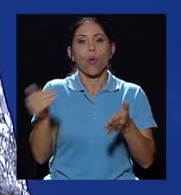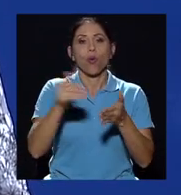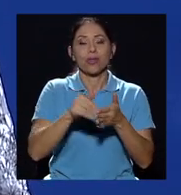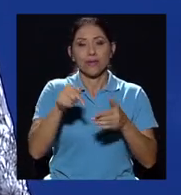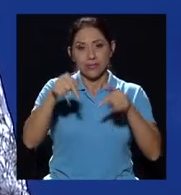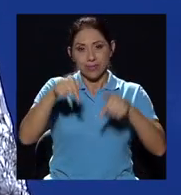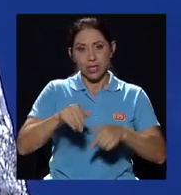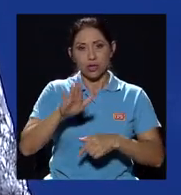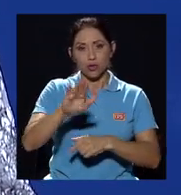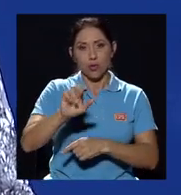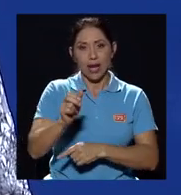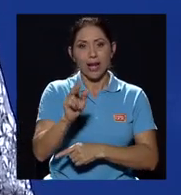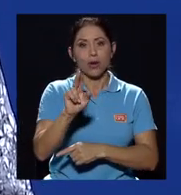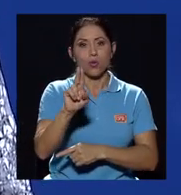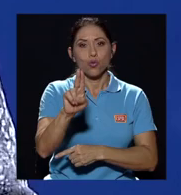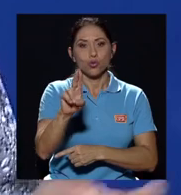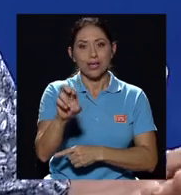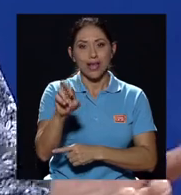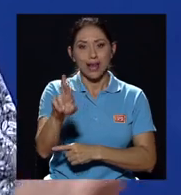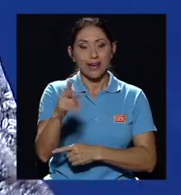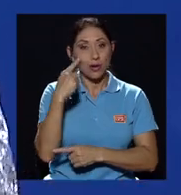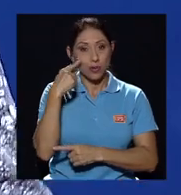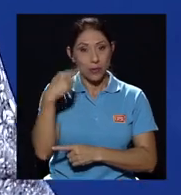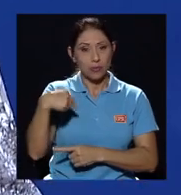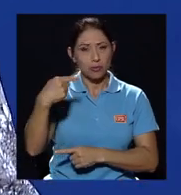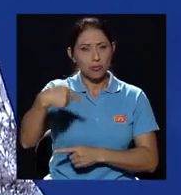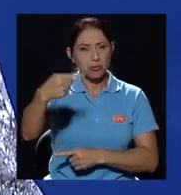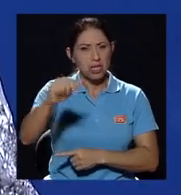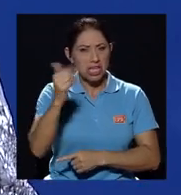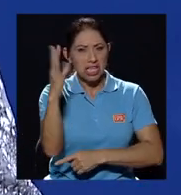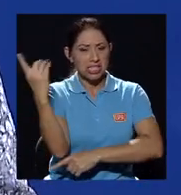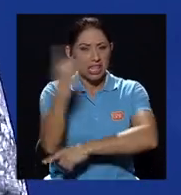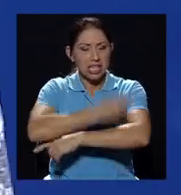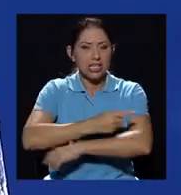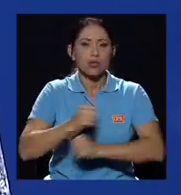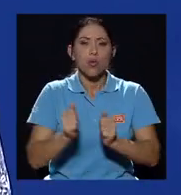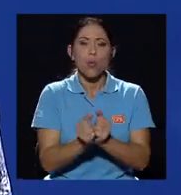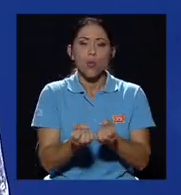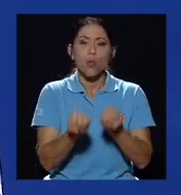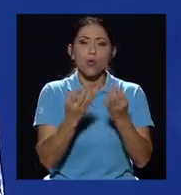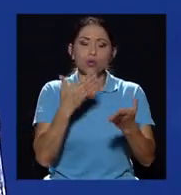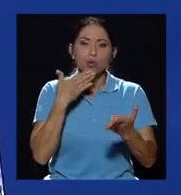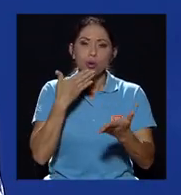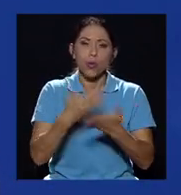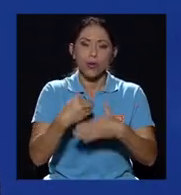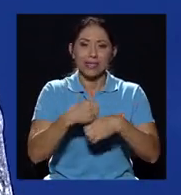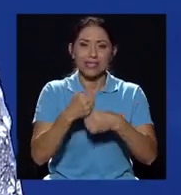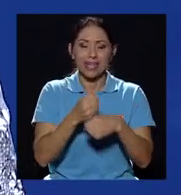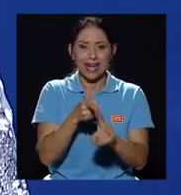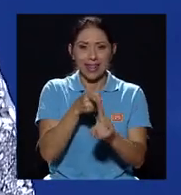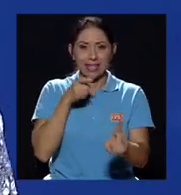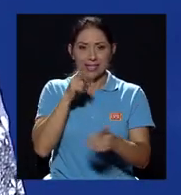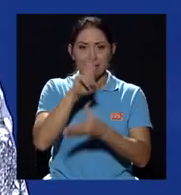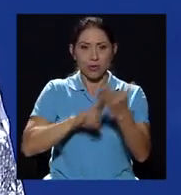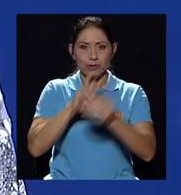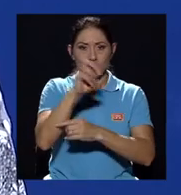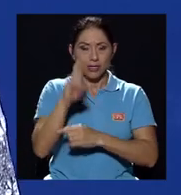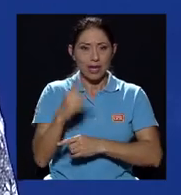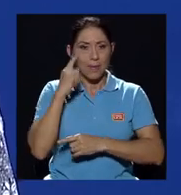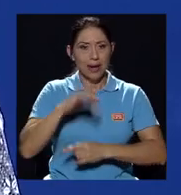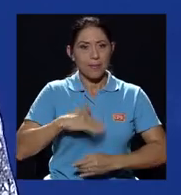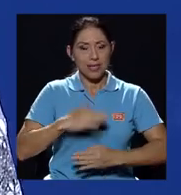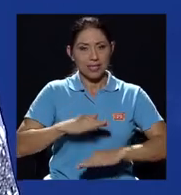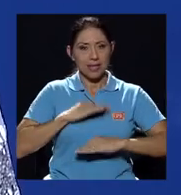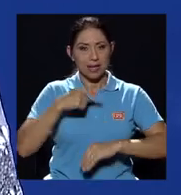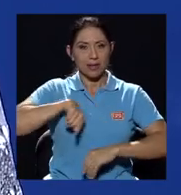sintonía de su canal UCR. Nos vemos entonces dentro de unos 15 días con mucho de lo bueno que se genera desde la Universidad de Costa Rica para el